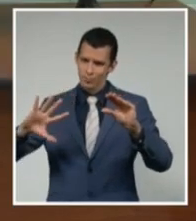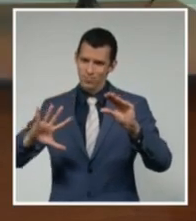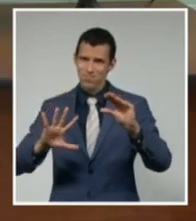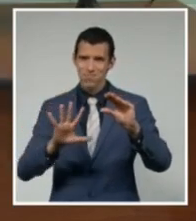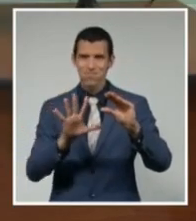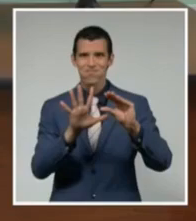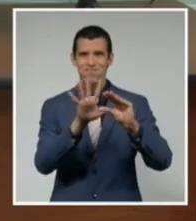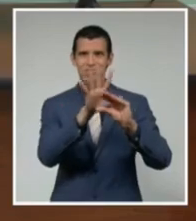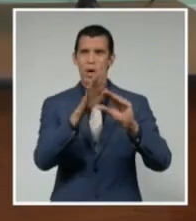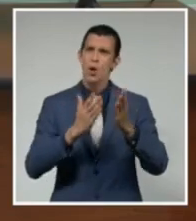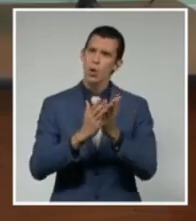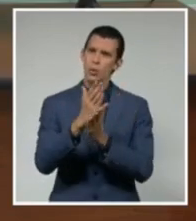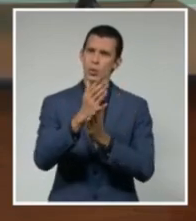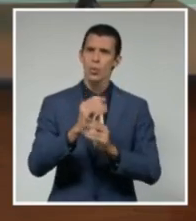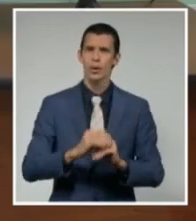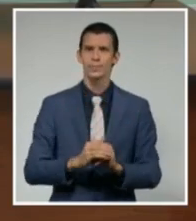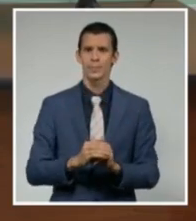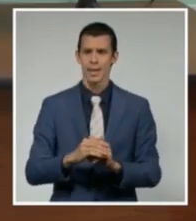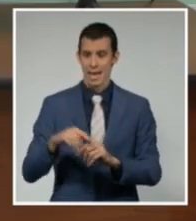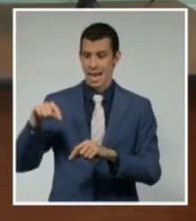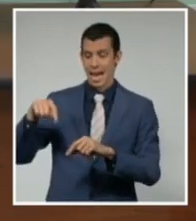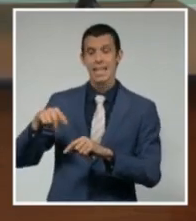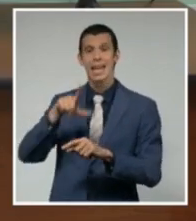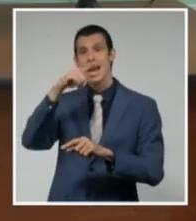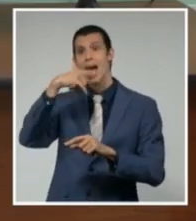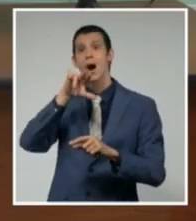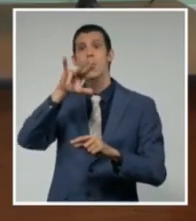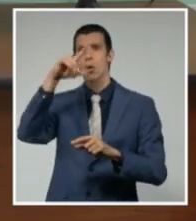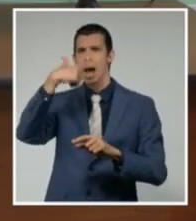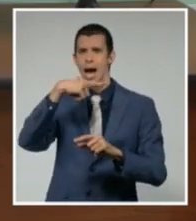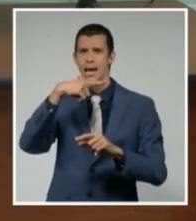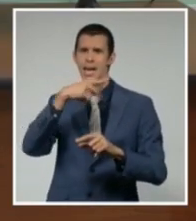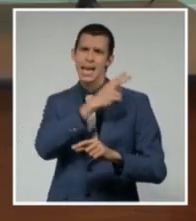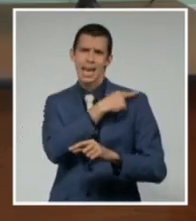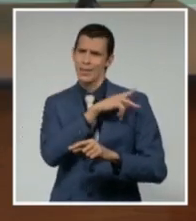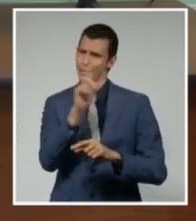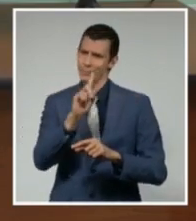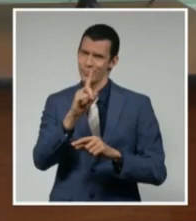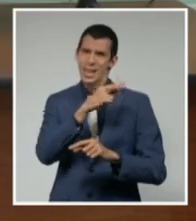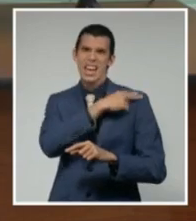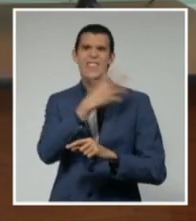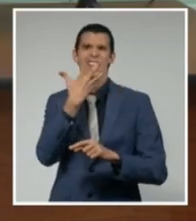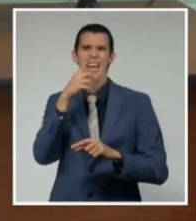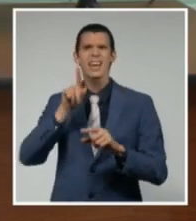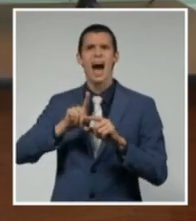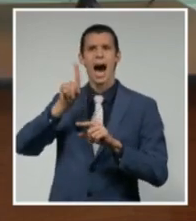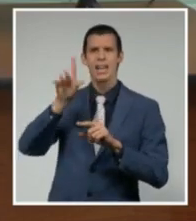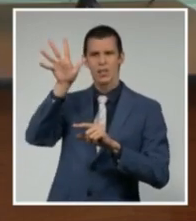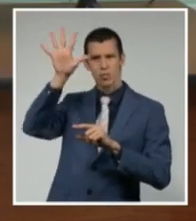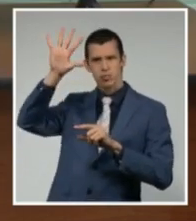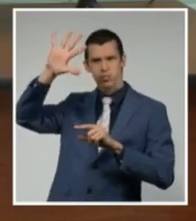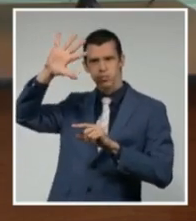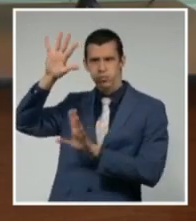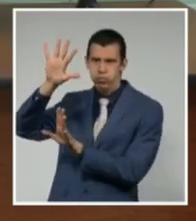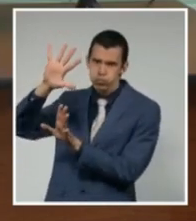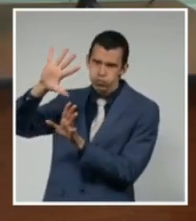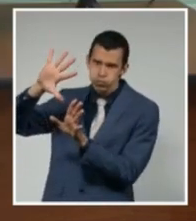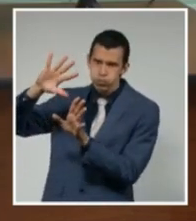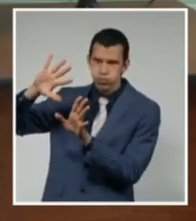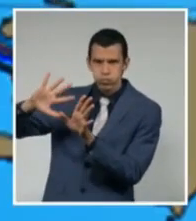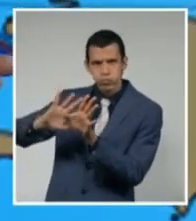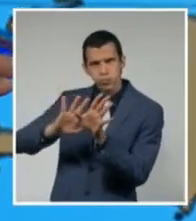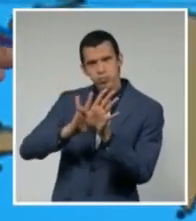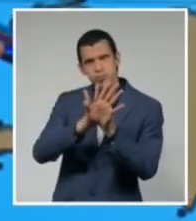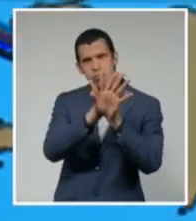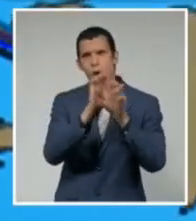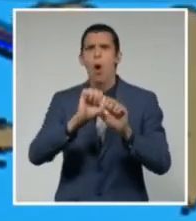Por lo tanto, los modelos de pronóstico simplemente reflejan esa situación física de la atmósfera. Y vemos